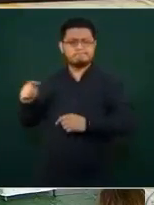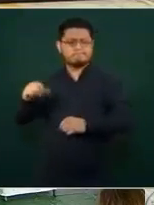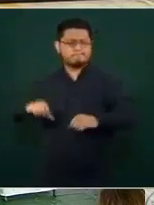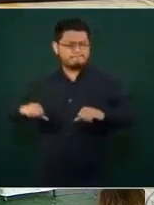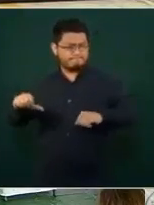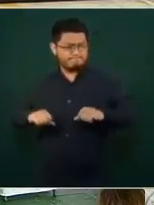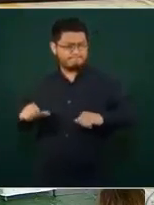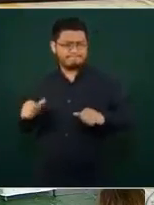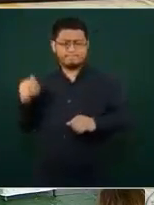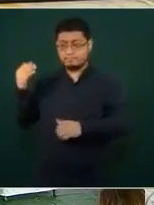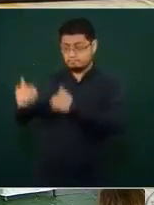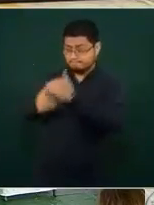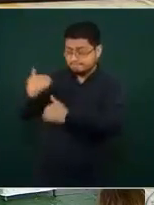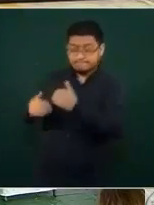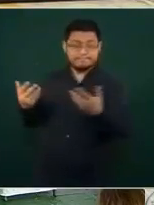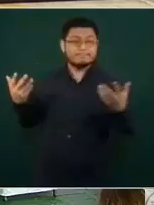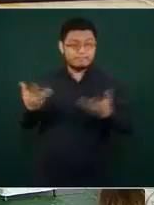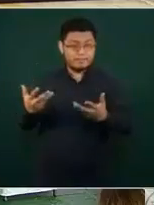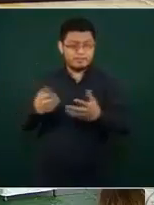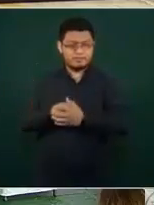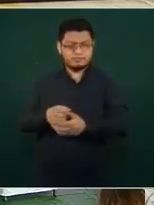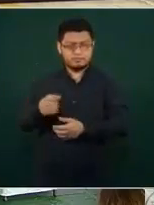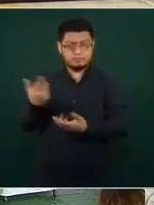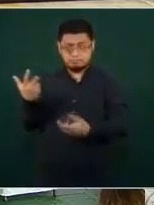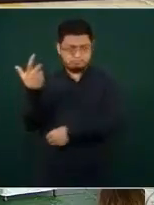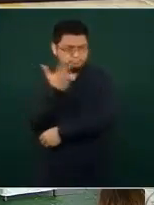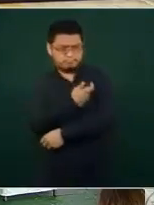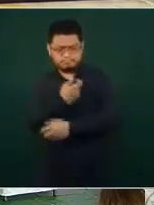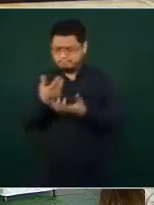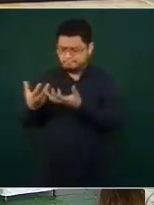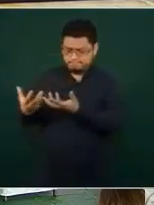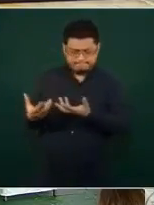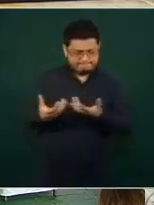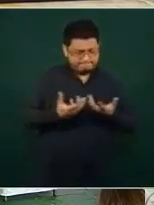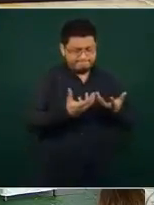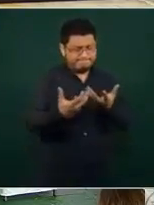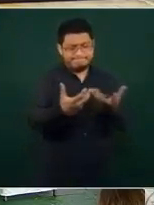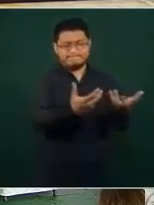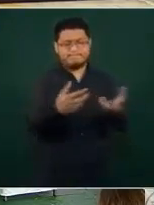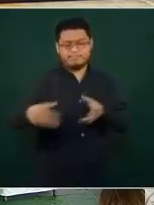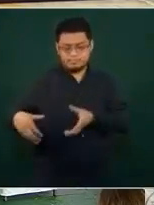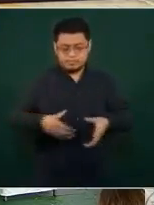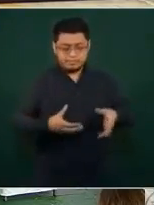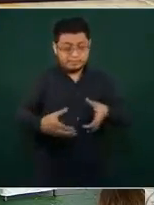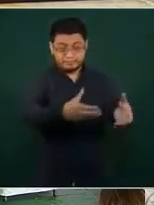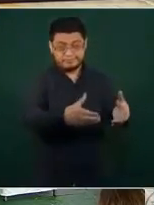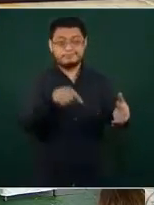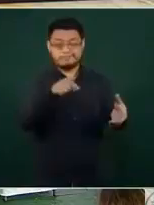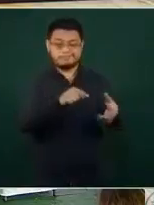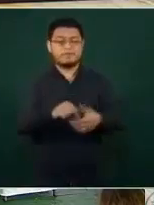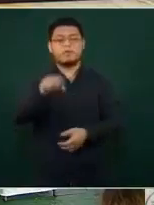operaciones que realizamos. Las dosis distribuidas, transportadas por vía terrestre, 89